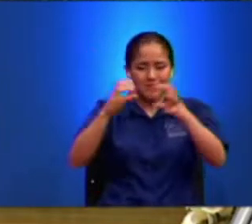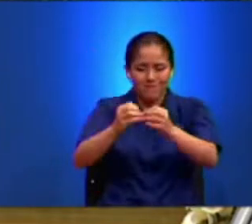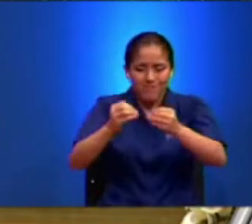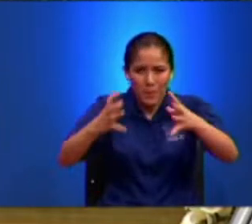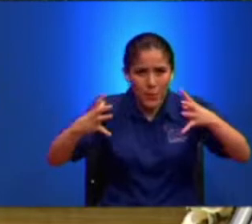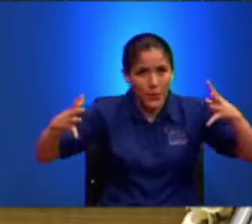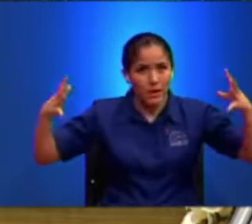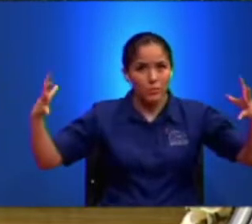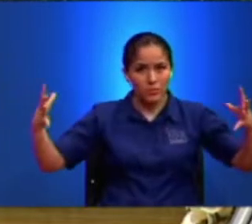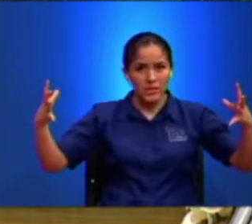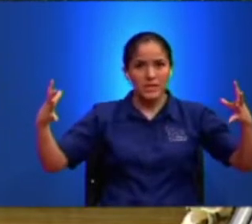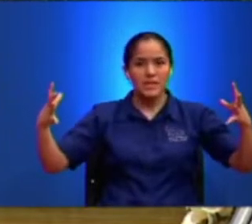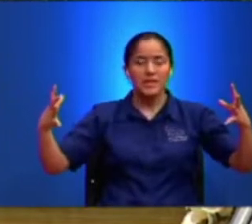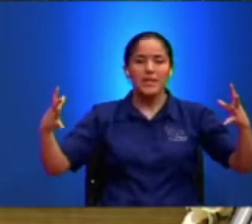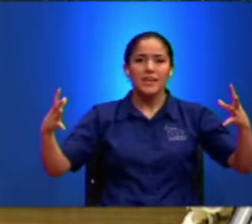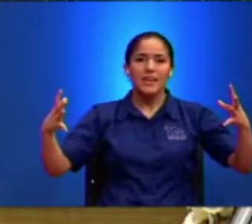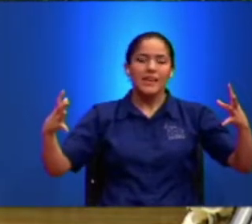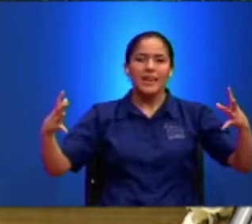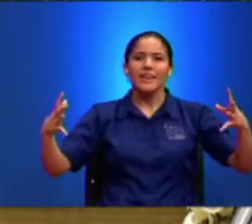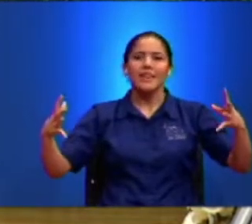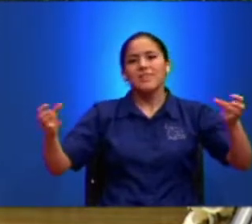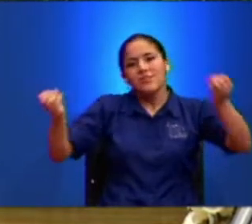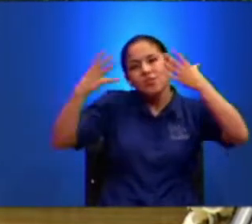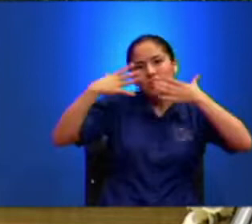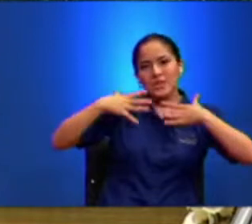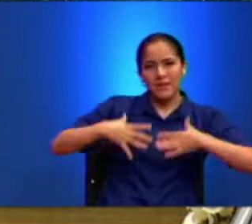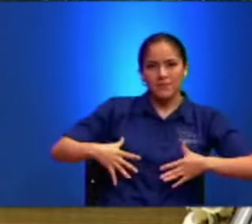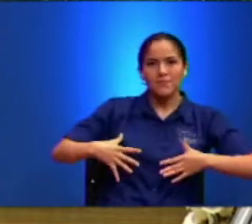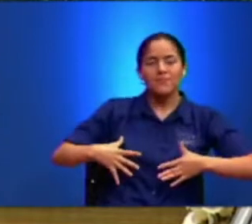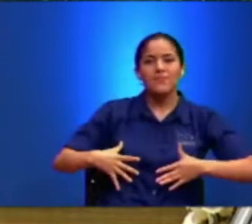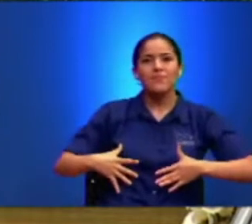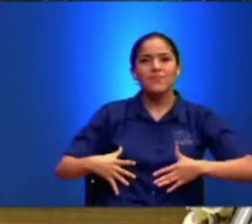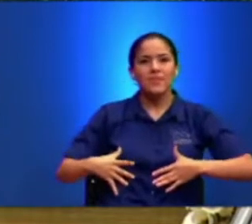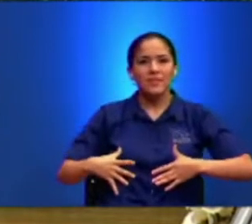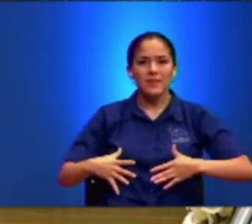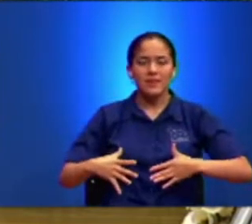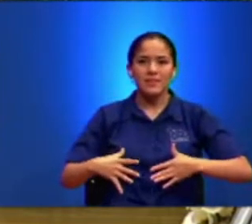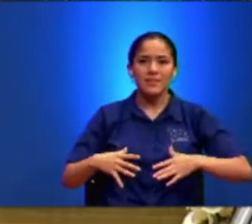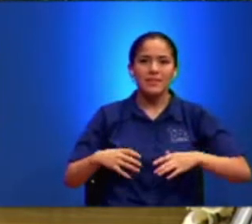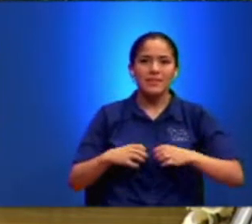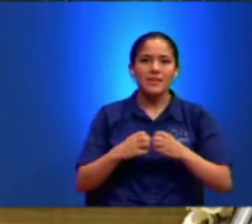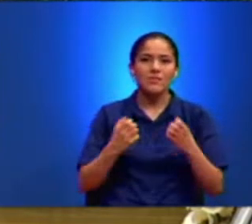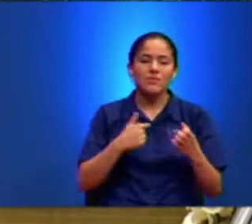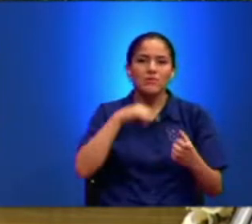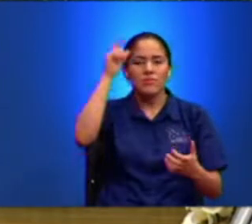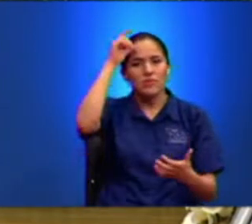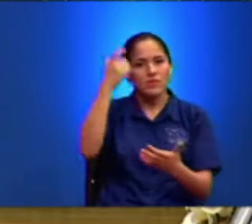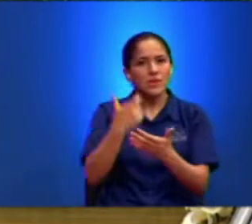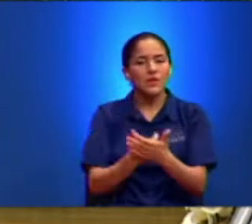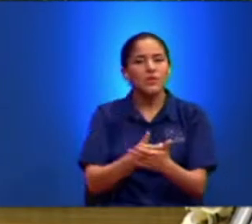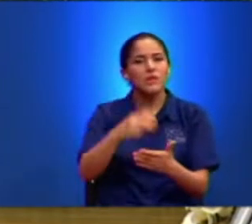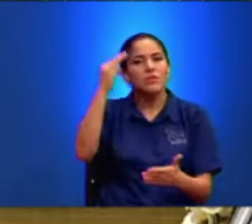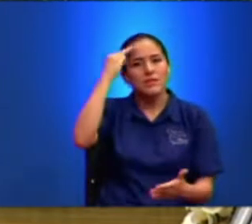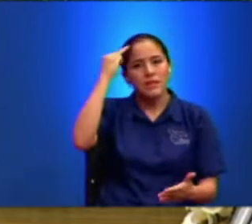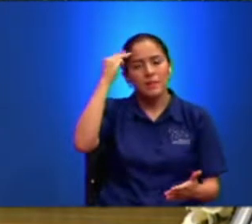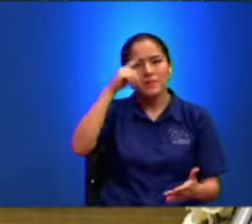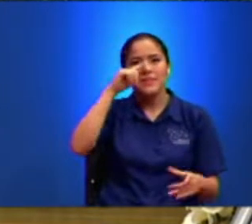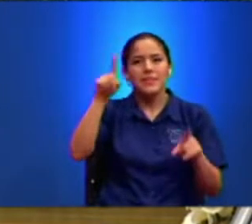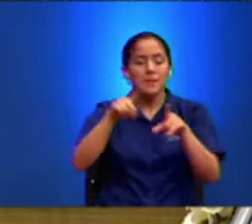ya por sí, por lo tanto enriquecedora Y que debemos de poner nuestro corazón, nuestra mente